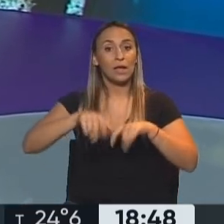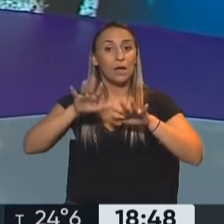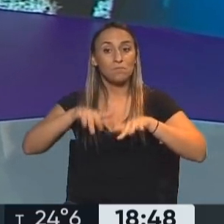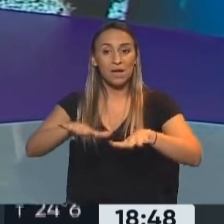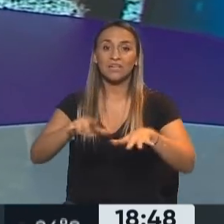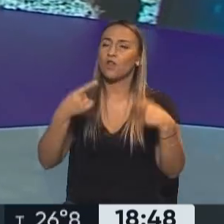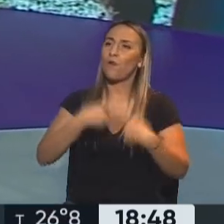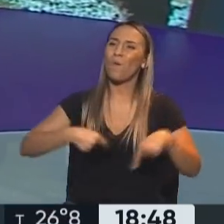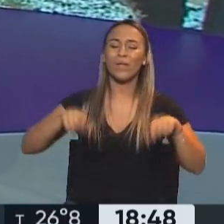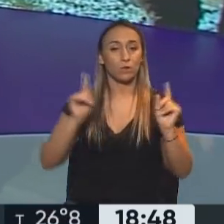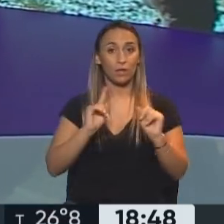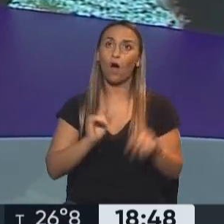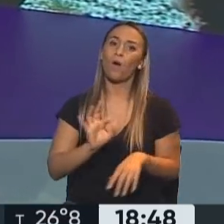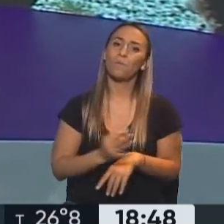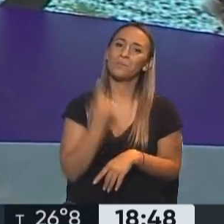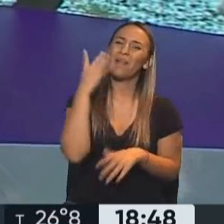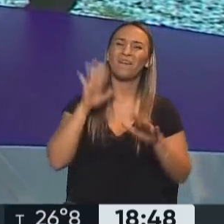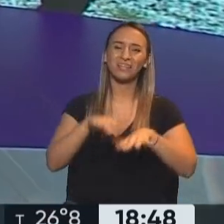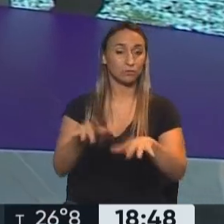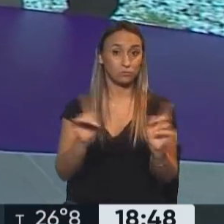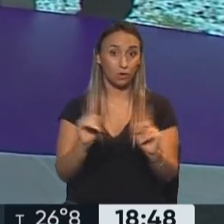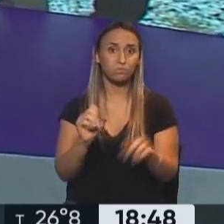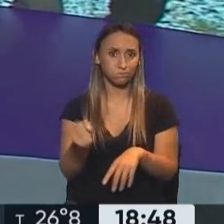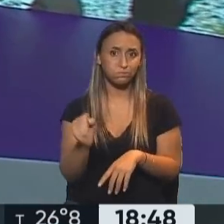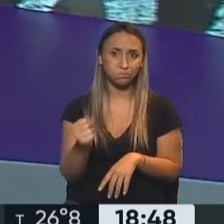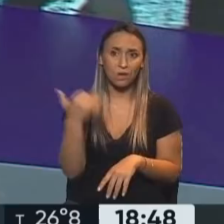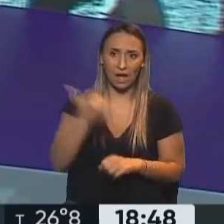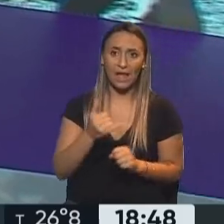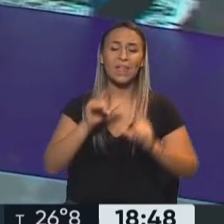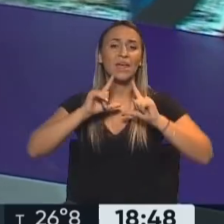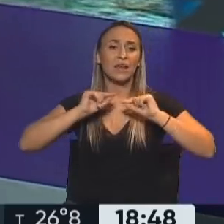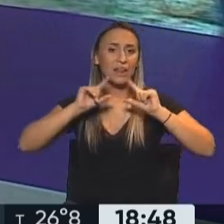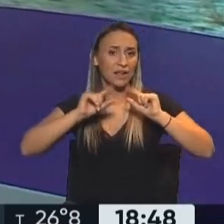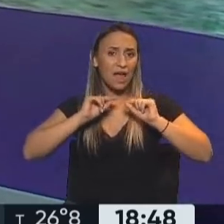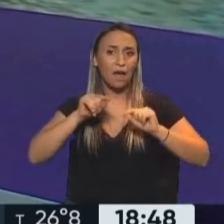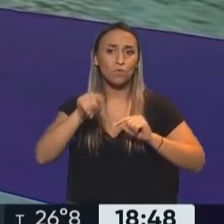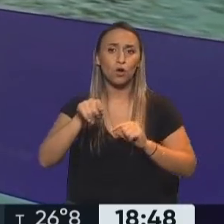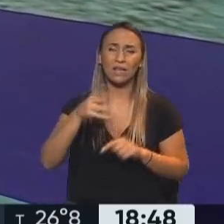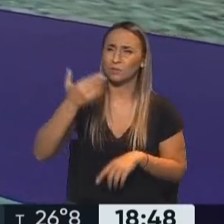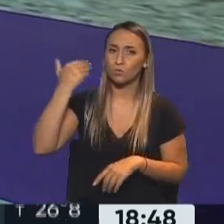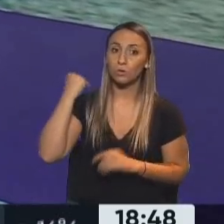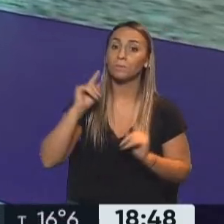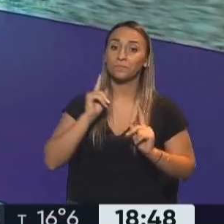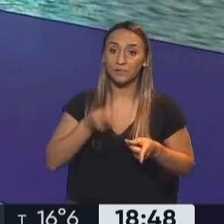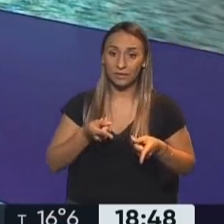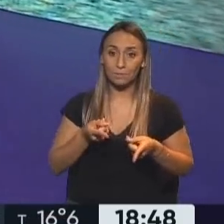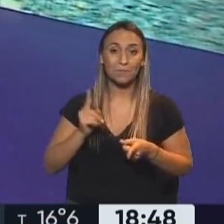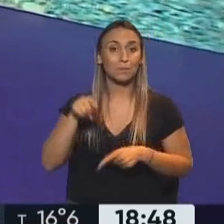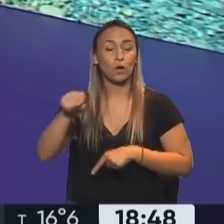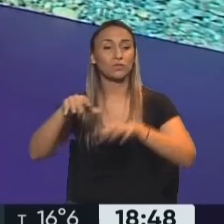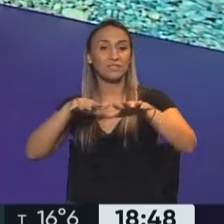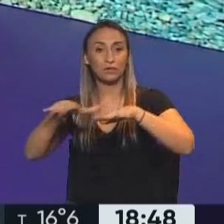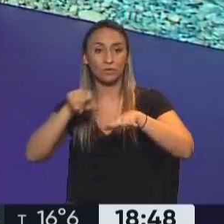novedad ni es la primera vez que se realiza porque se realiza en reclamo de la soberanía desde hace mucho tiempo. E incluso esta situación